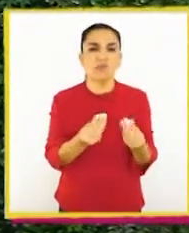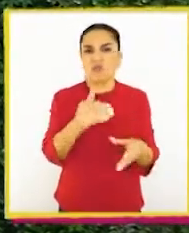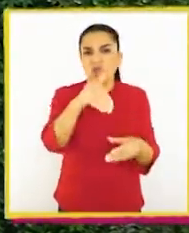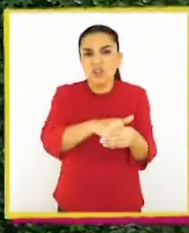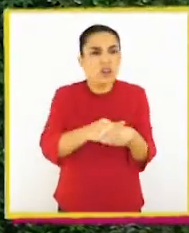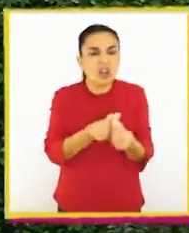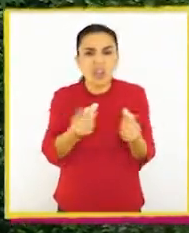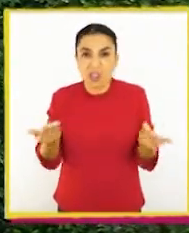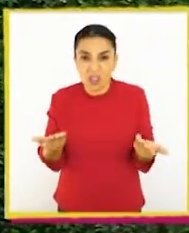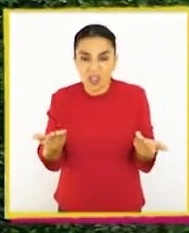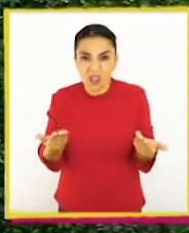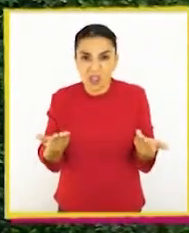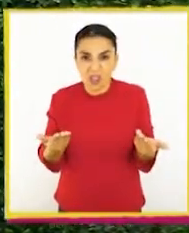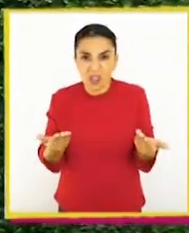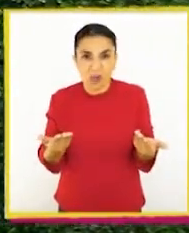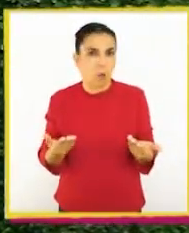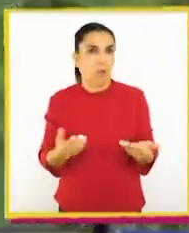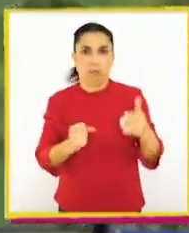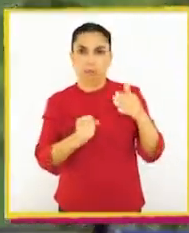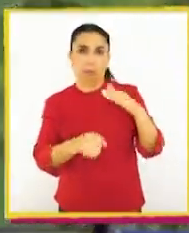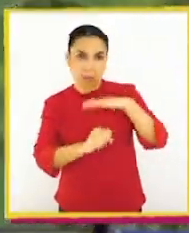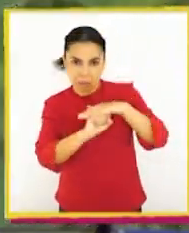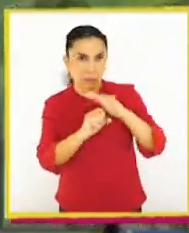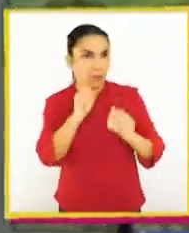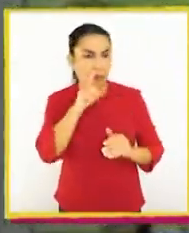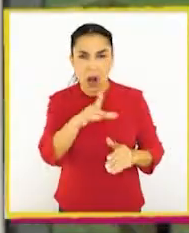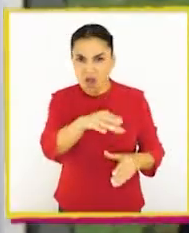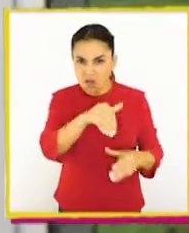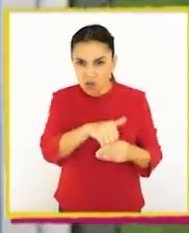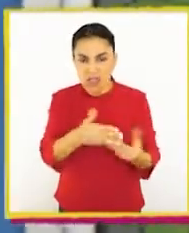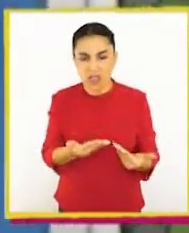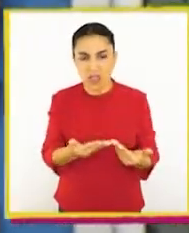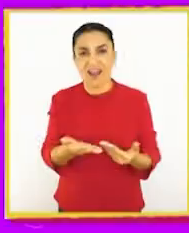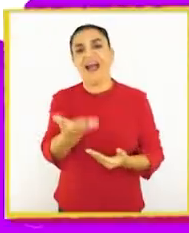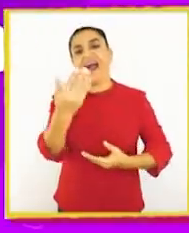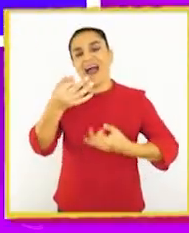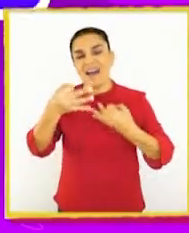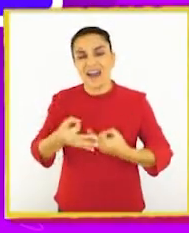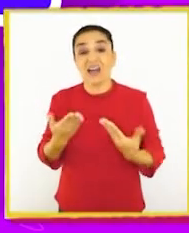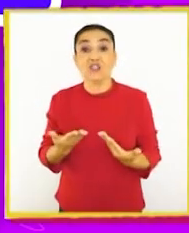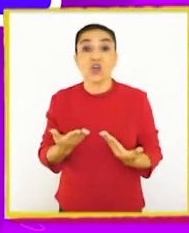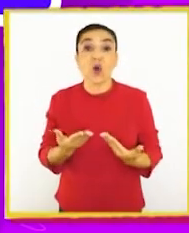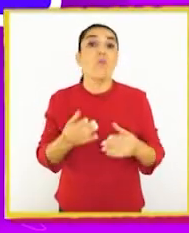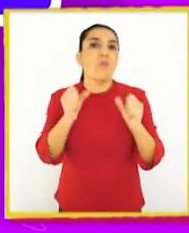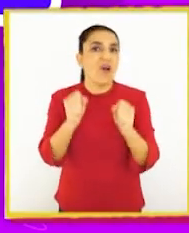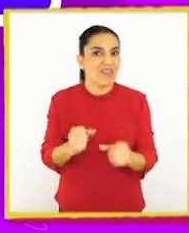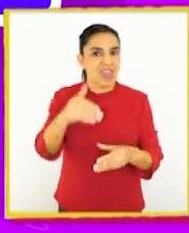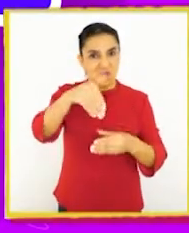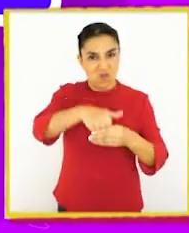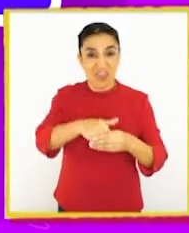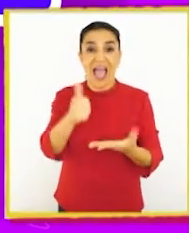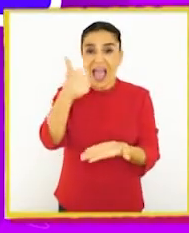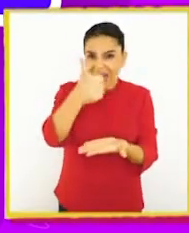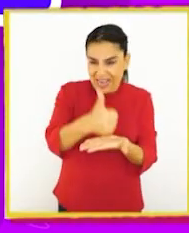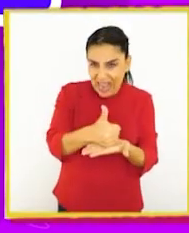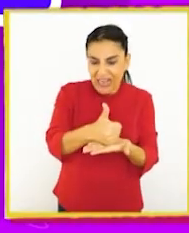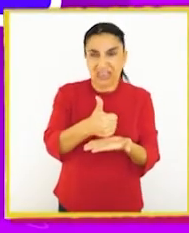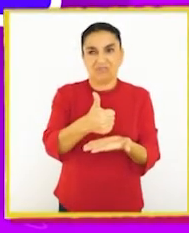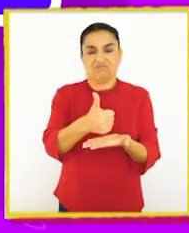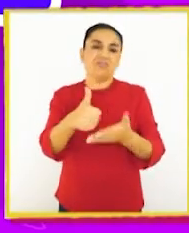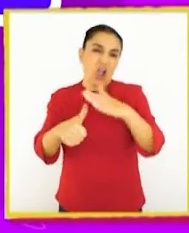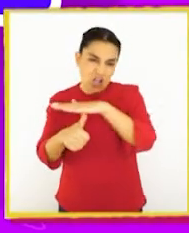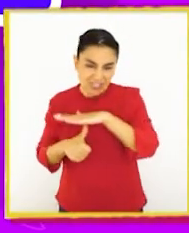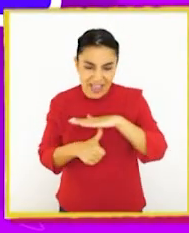van a votar? ¿O por qué cargo? Sí, tienen toda la razón. También podemos votar por alcaldes,